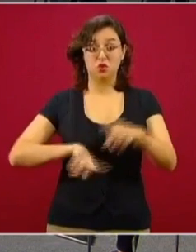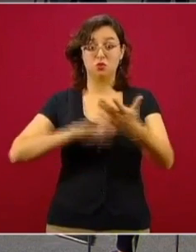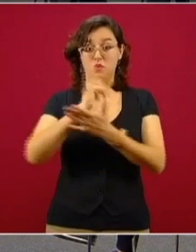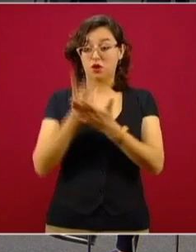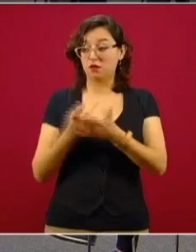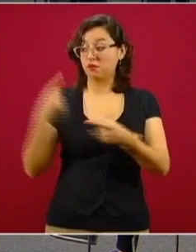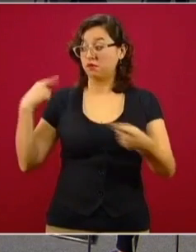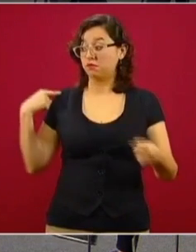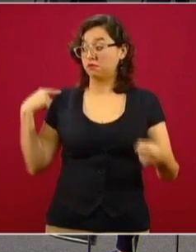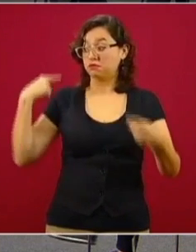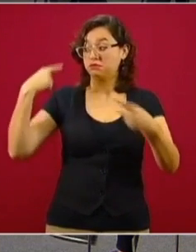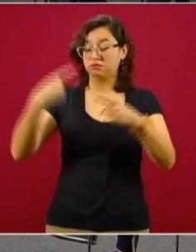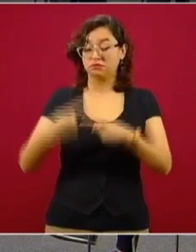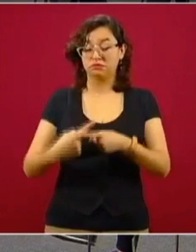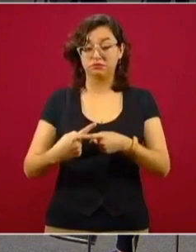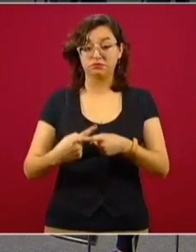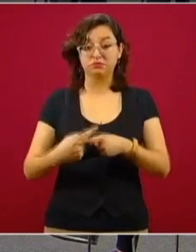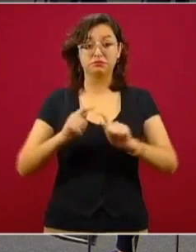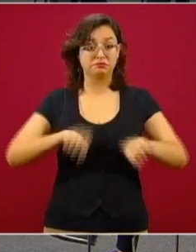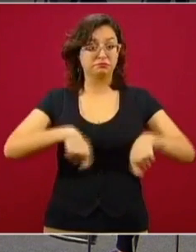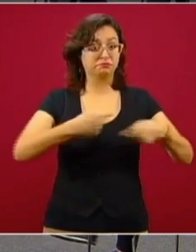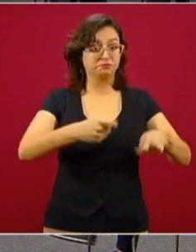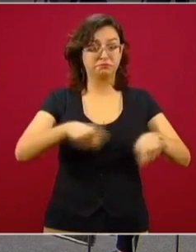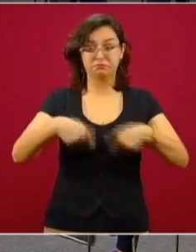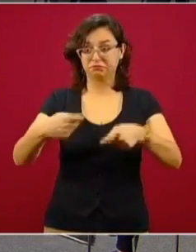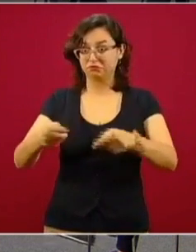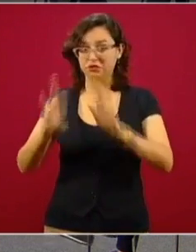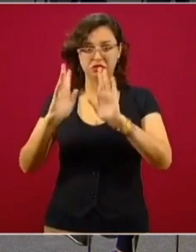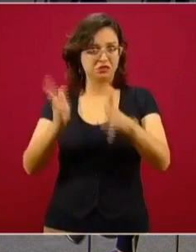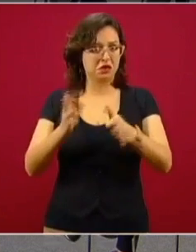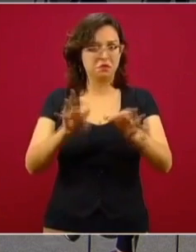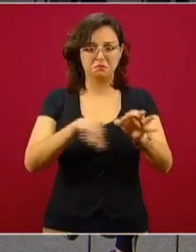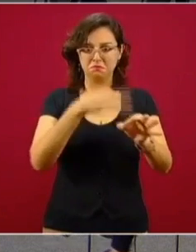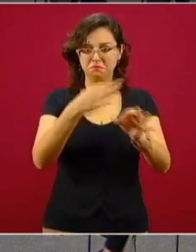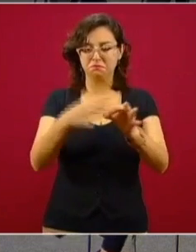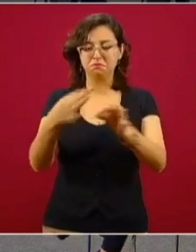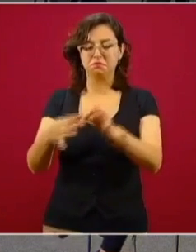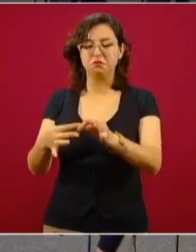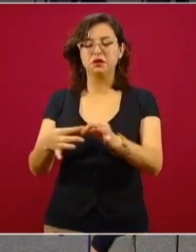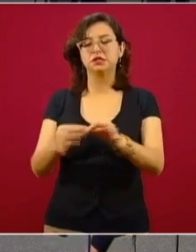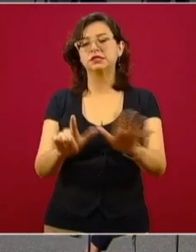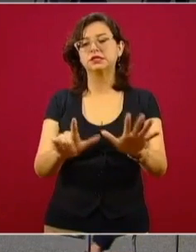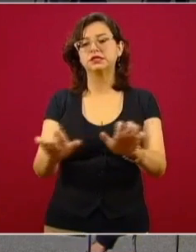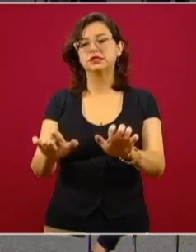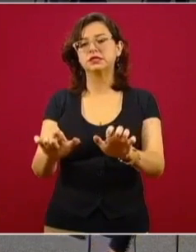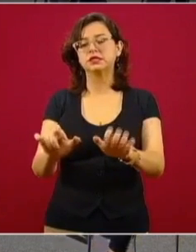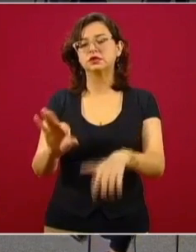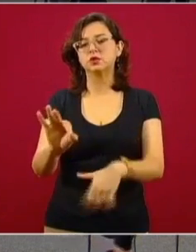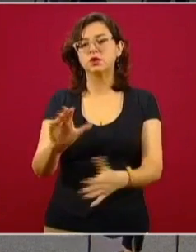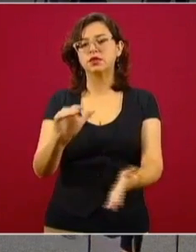créditos 740 mil personas.